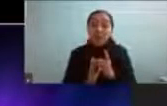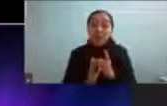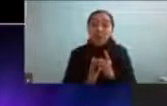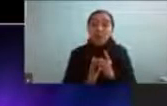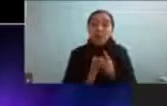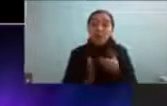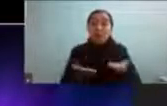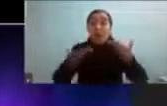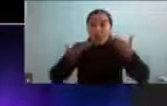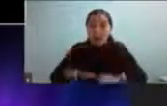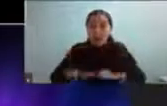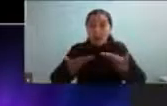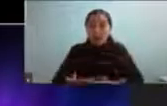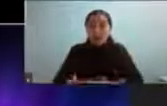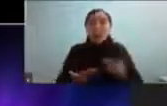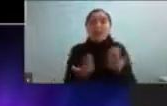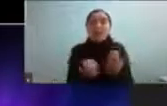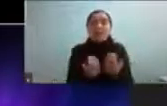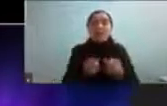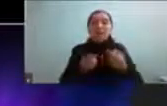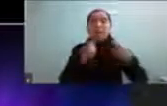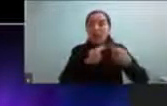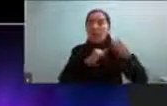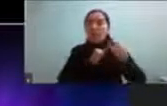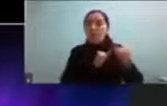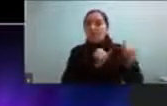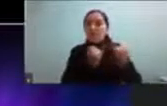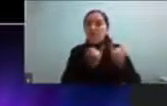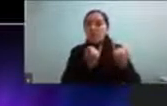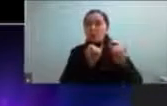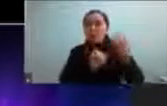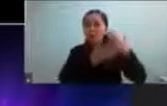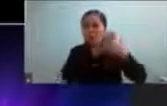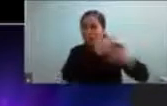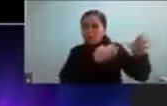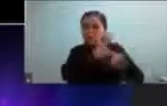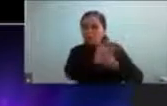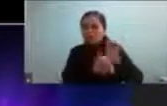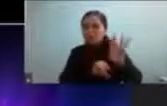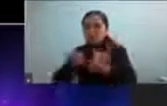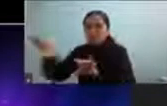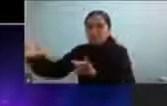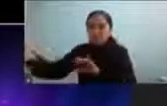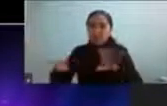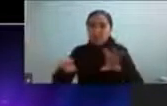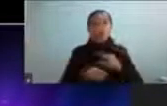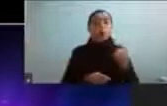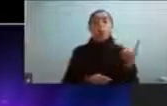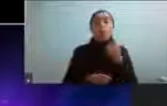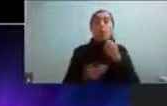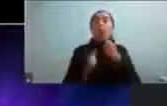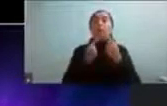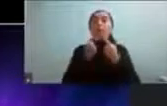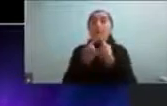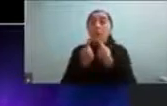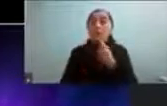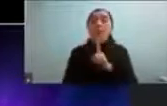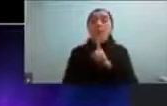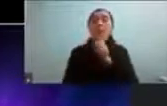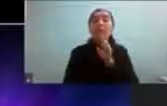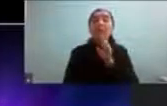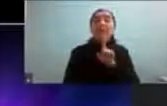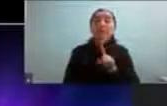requiere compilar información evaluaciones complementarias no son solo instrumentos cuestionarios o test o sea es un